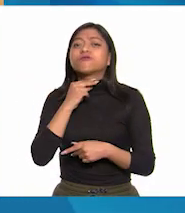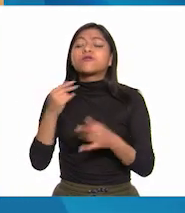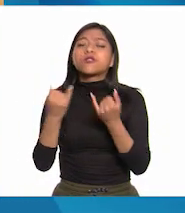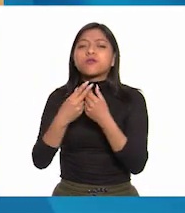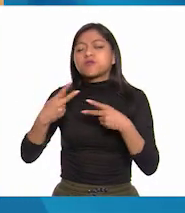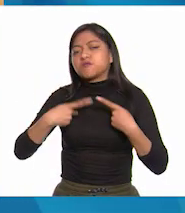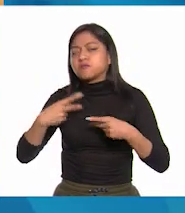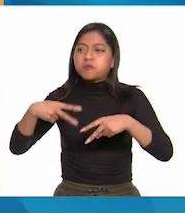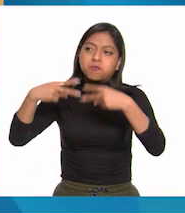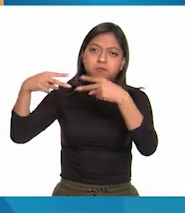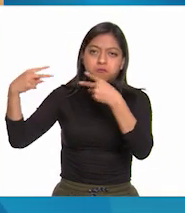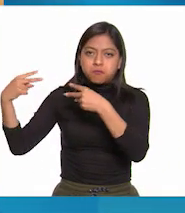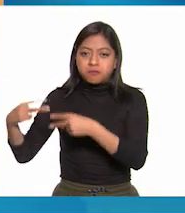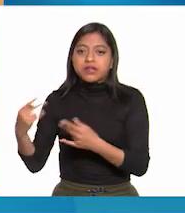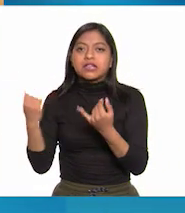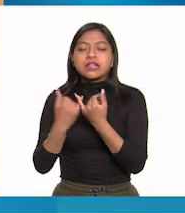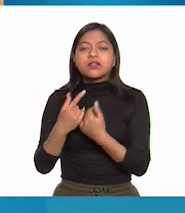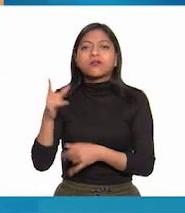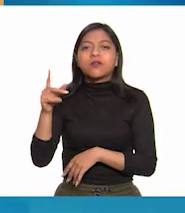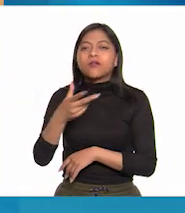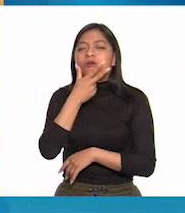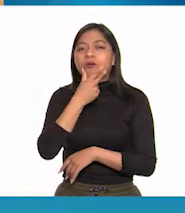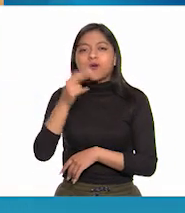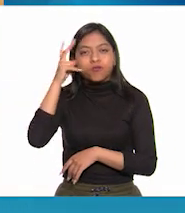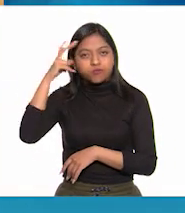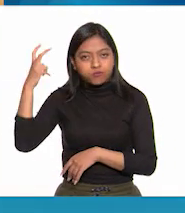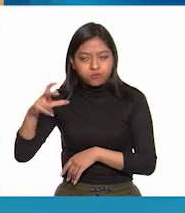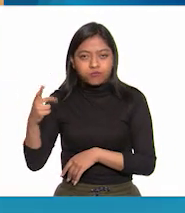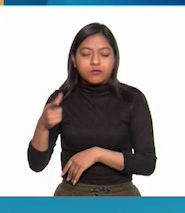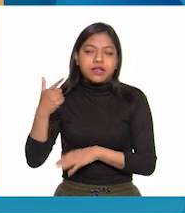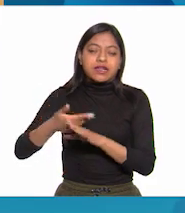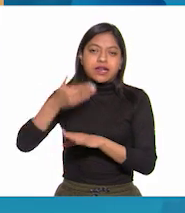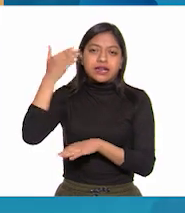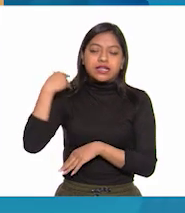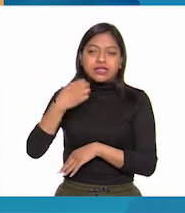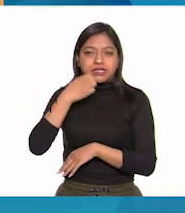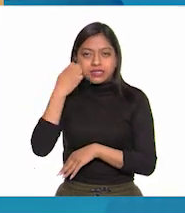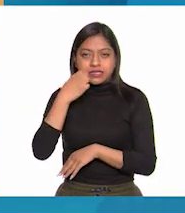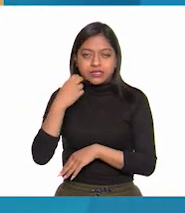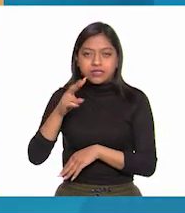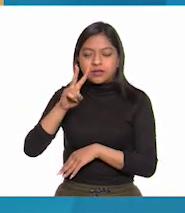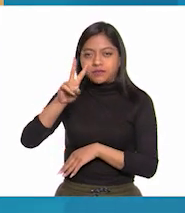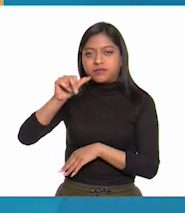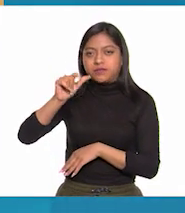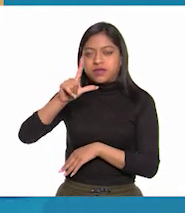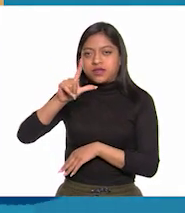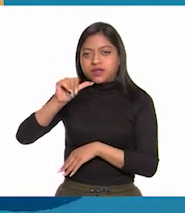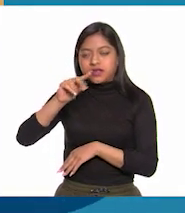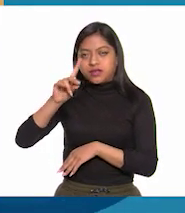cura Miguel Hidalgo, hombre ilustrado y ex rector del colegio de San Nicolás de Valladolid.